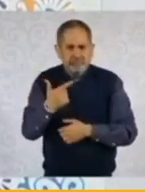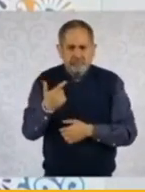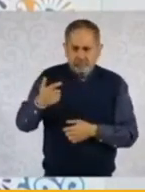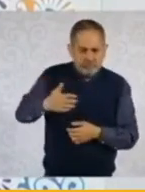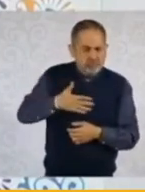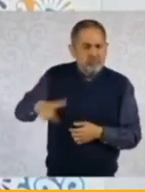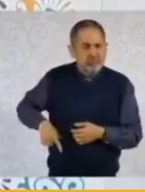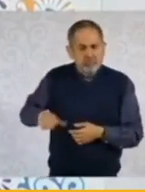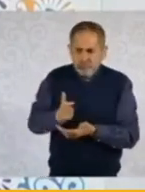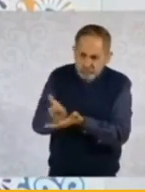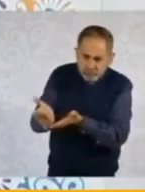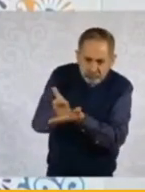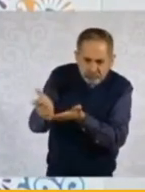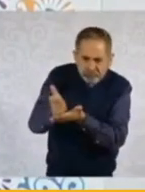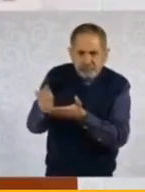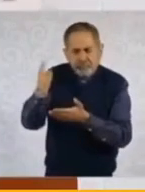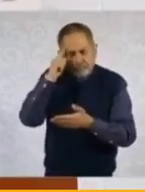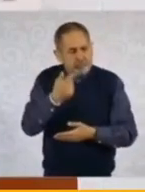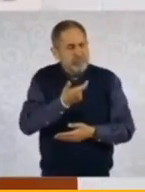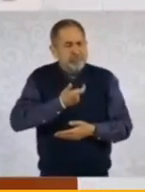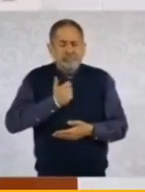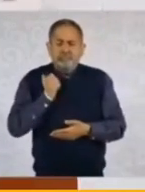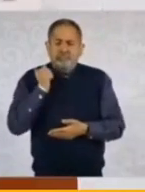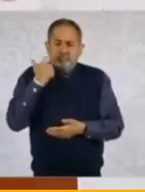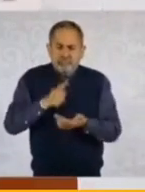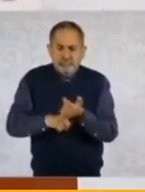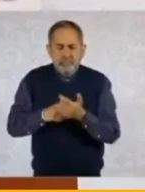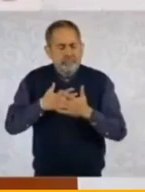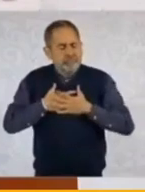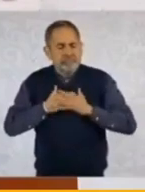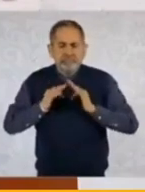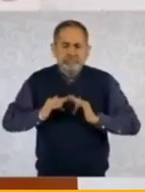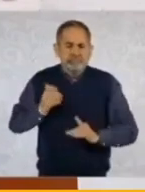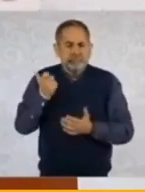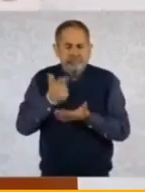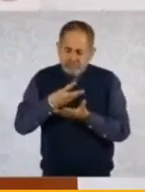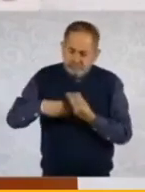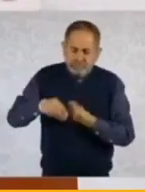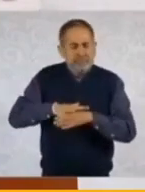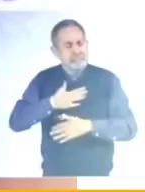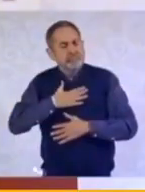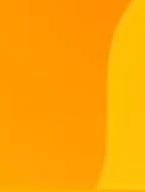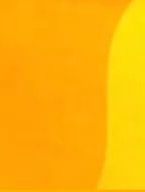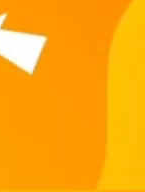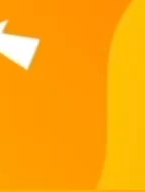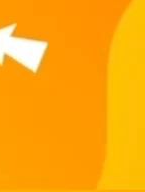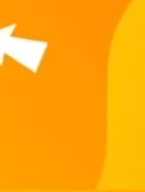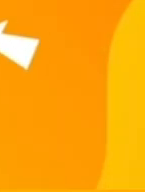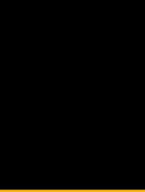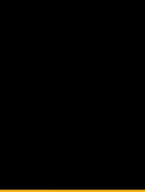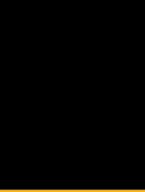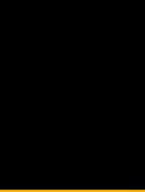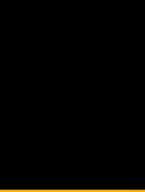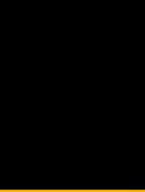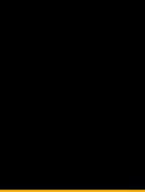gobierno para que puedan tener al menos un poco de recurso para ellas. Gracias.